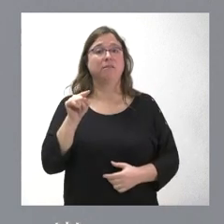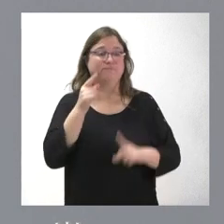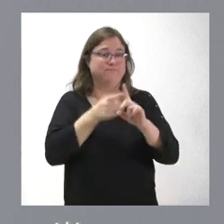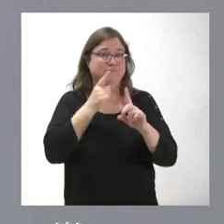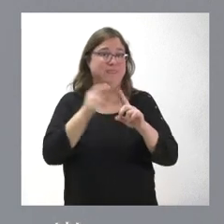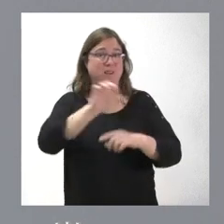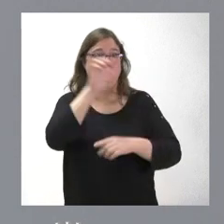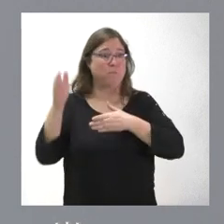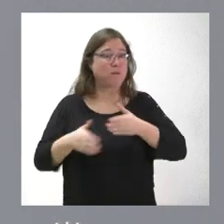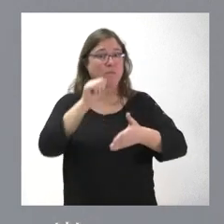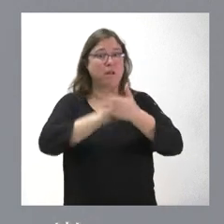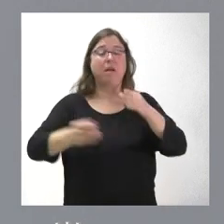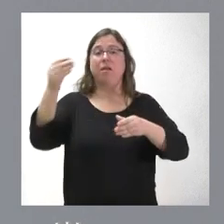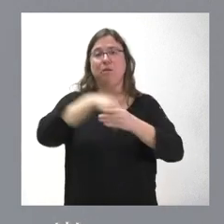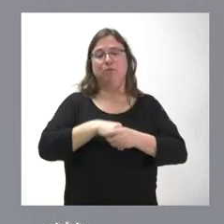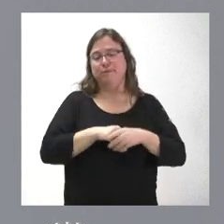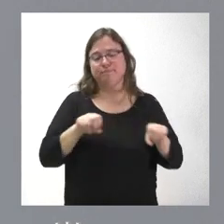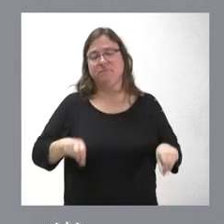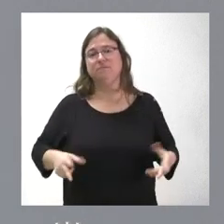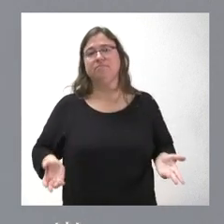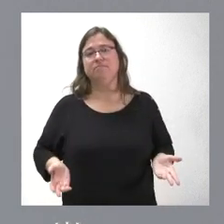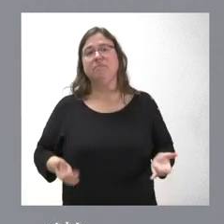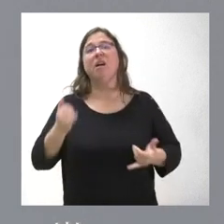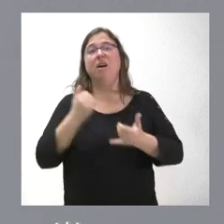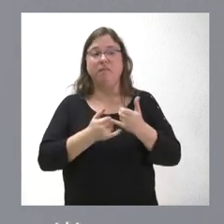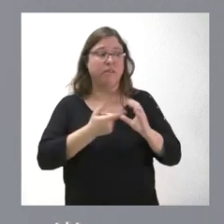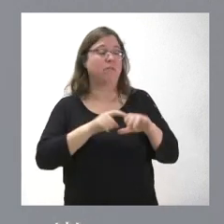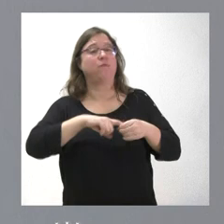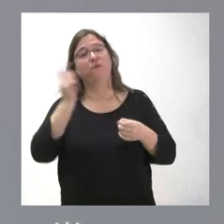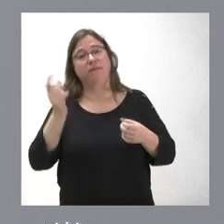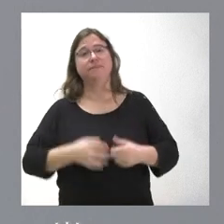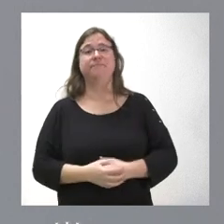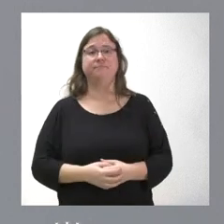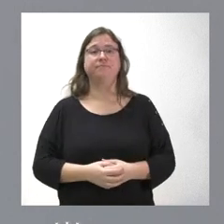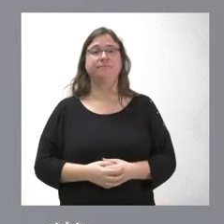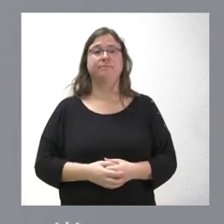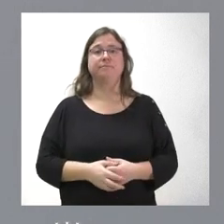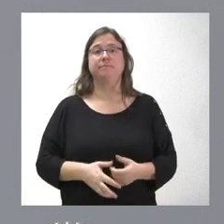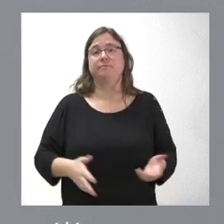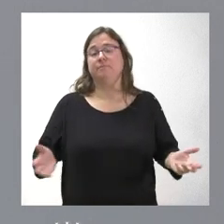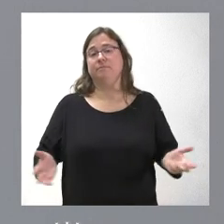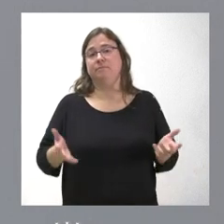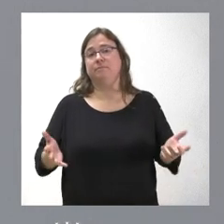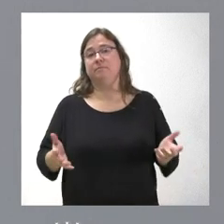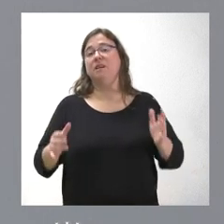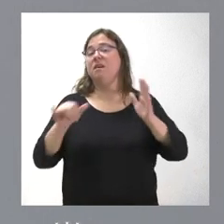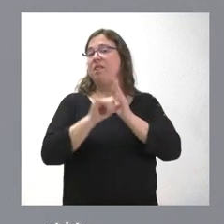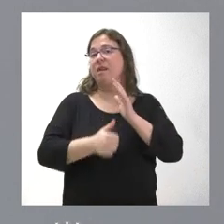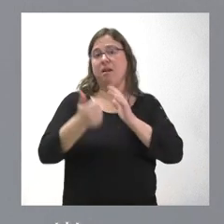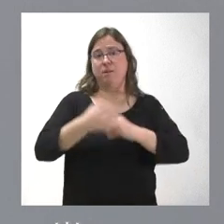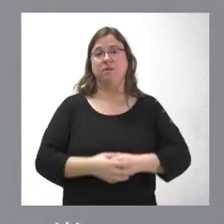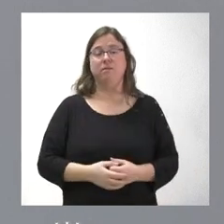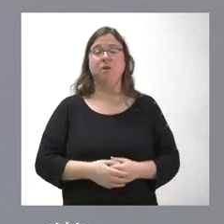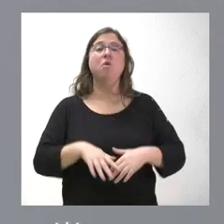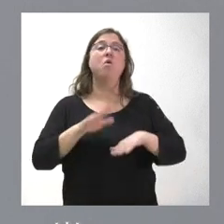europea incluyera esta actuación. Todo lo contrario, la ha excluido en el momento más próximo posible, con